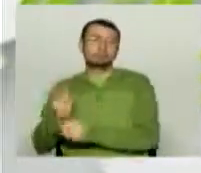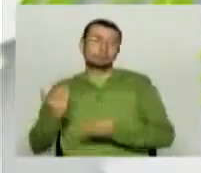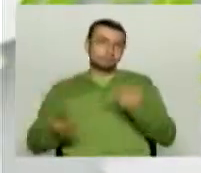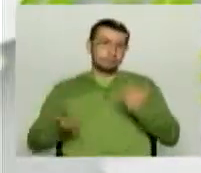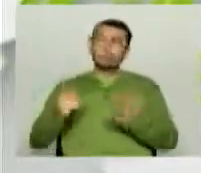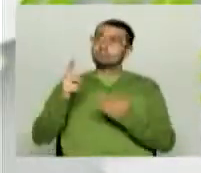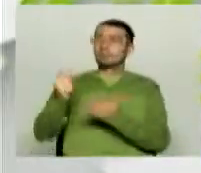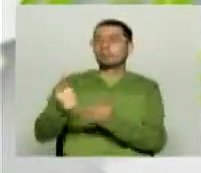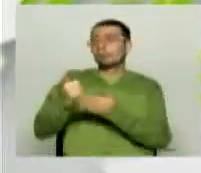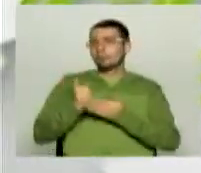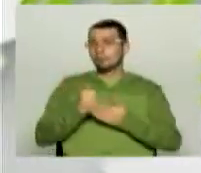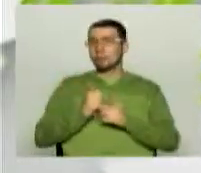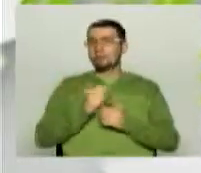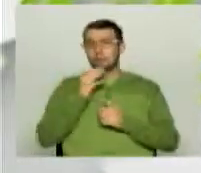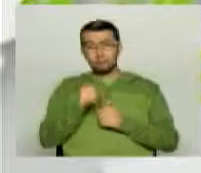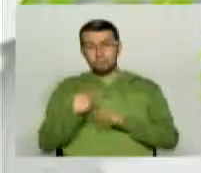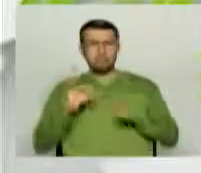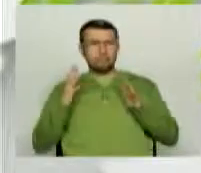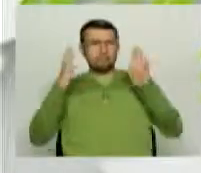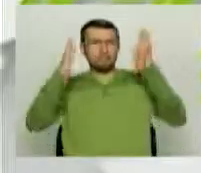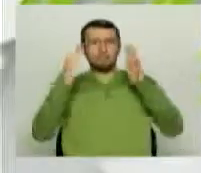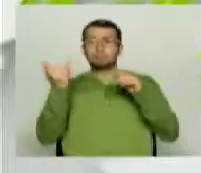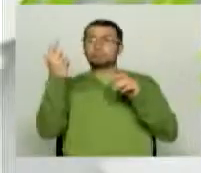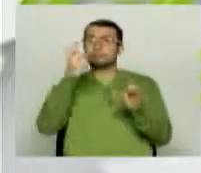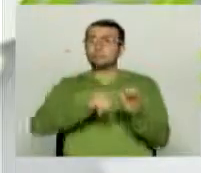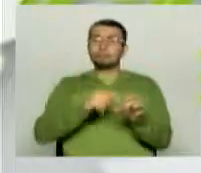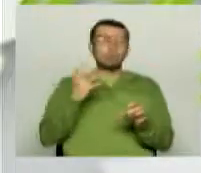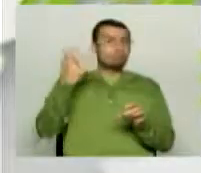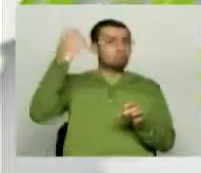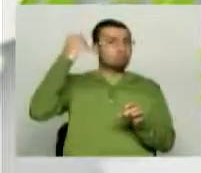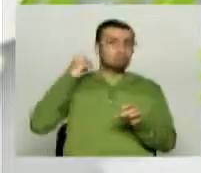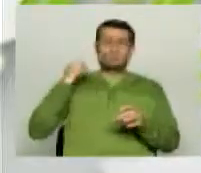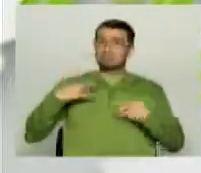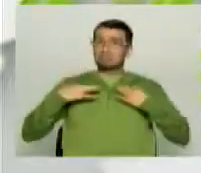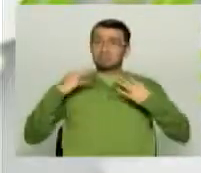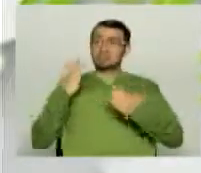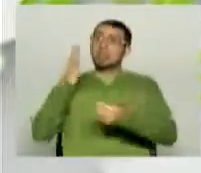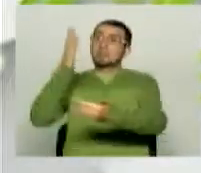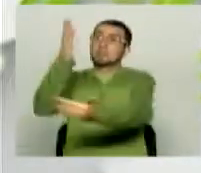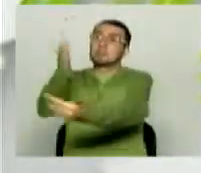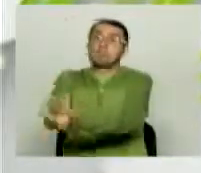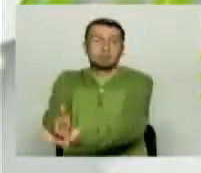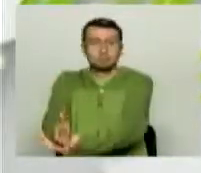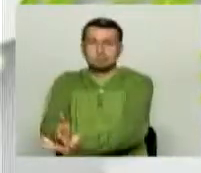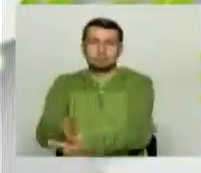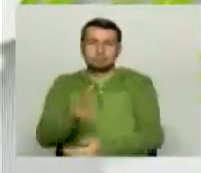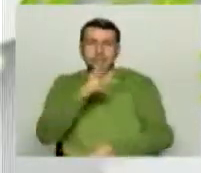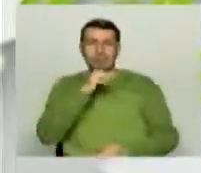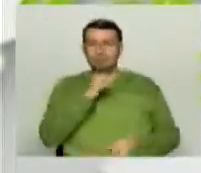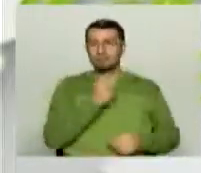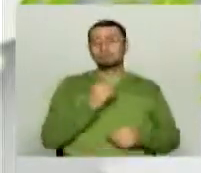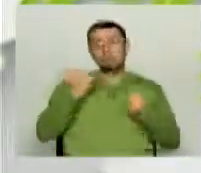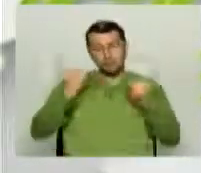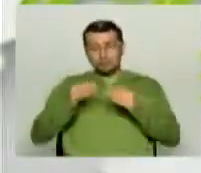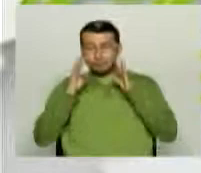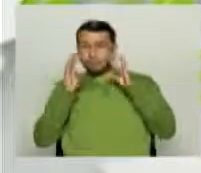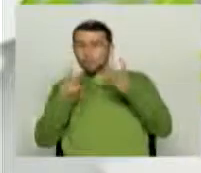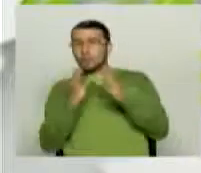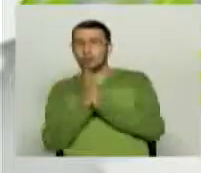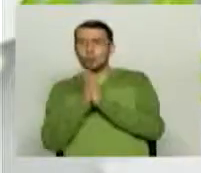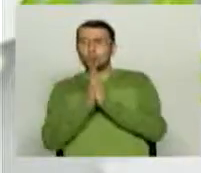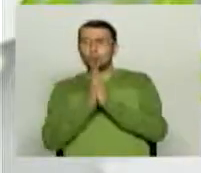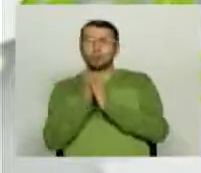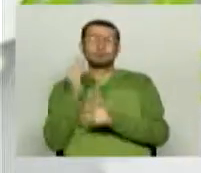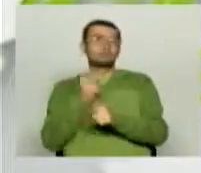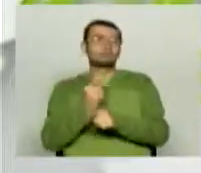pues pensaron en que, pues, esta fiesta, a la que no asistíamos con traje de gala como tal, desde hace 10 años, pues había que vivirla